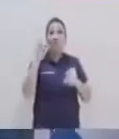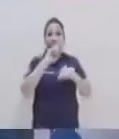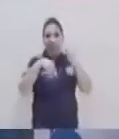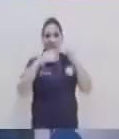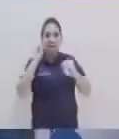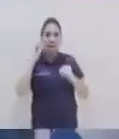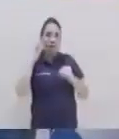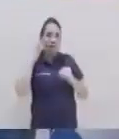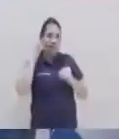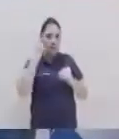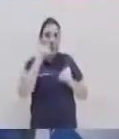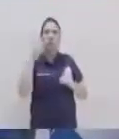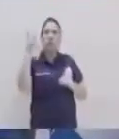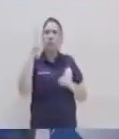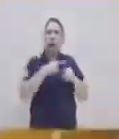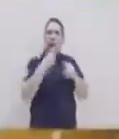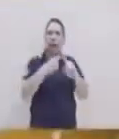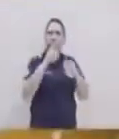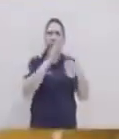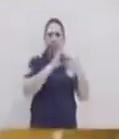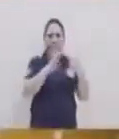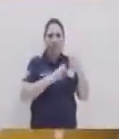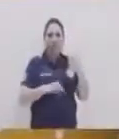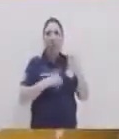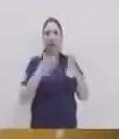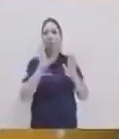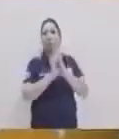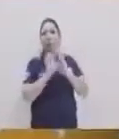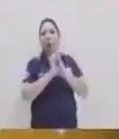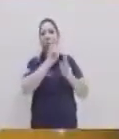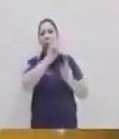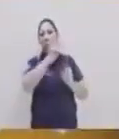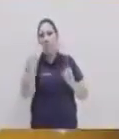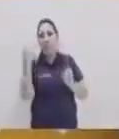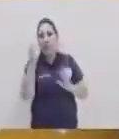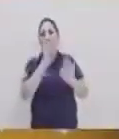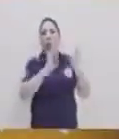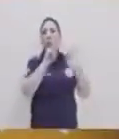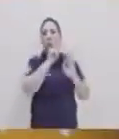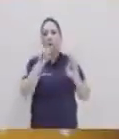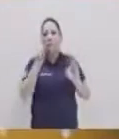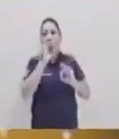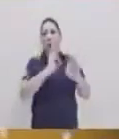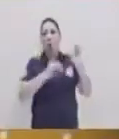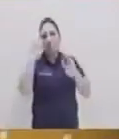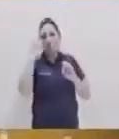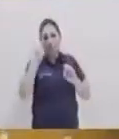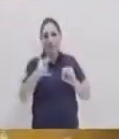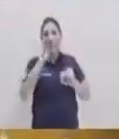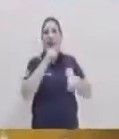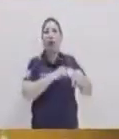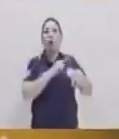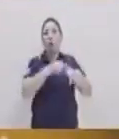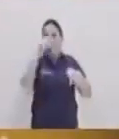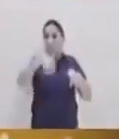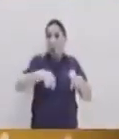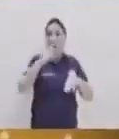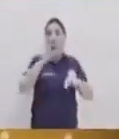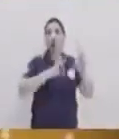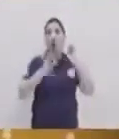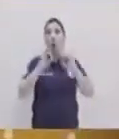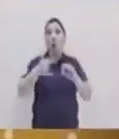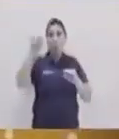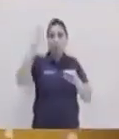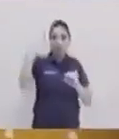El momento, pues puede ser en qué mes, en qué mes está sucediendo, en qué tiempos, ¿verdad? Cómo